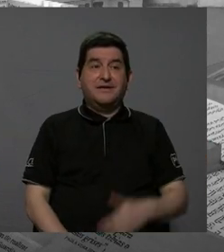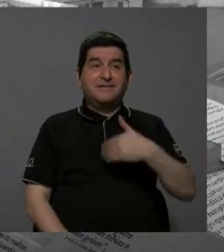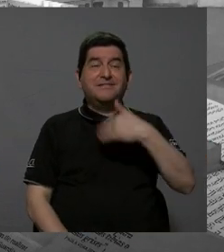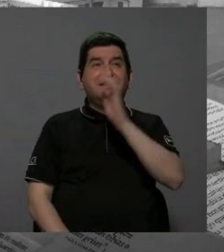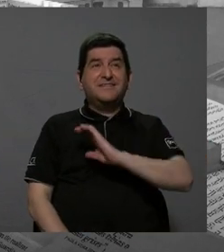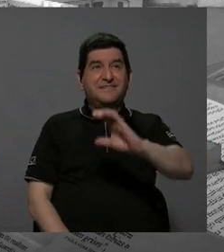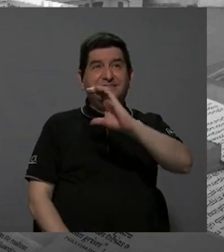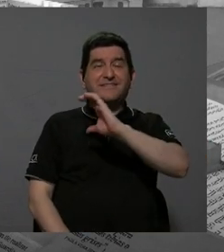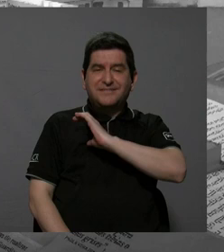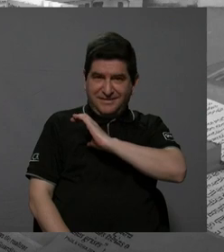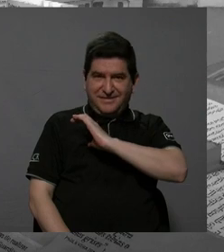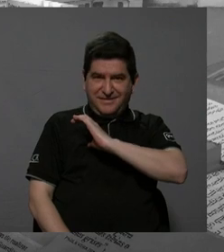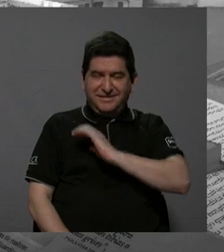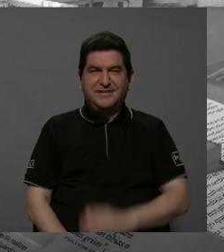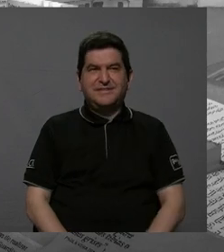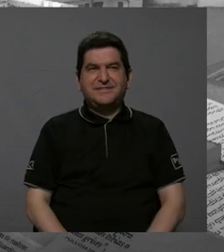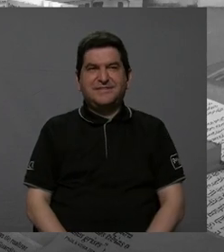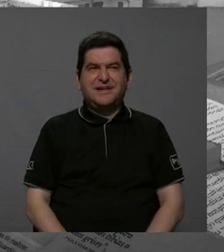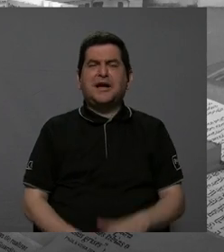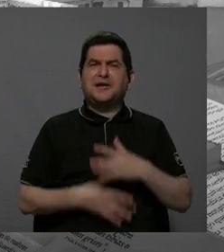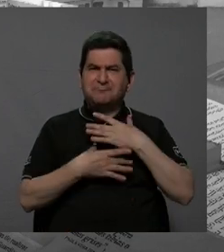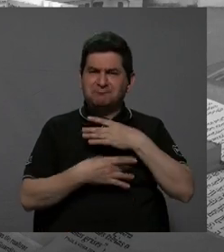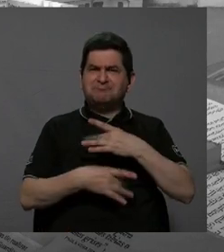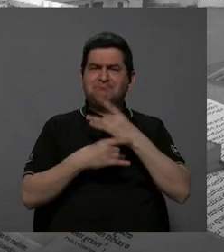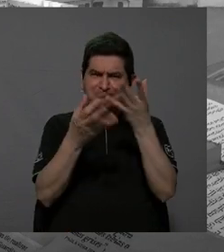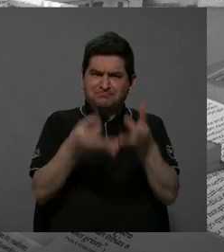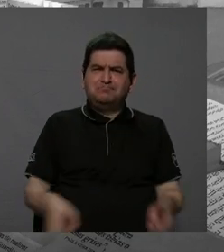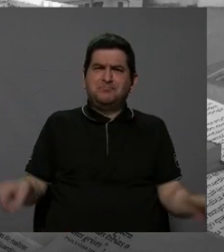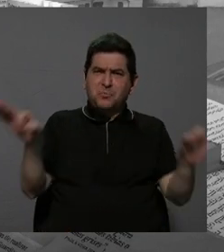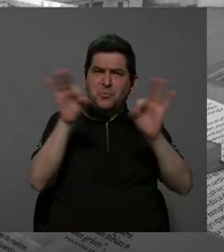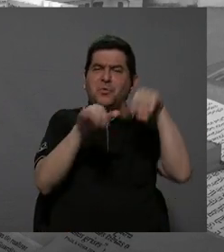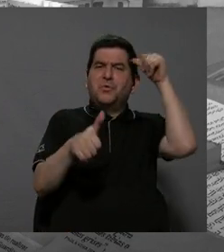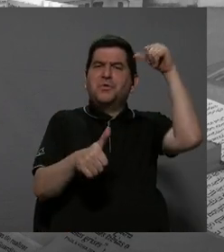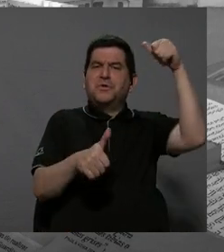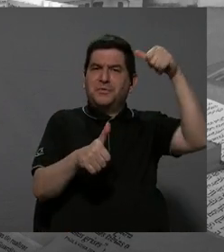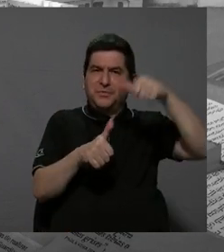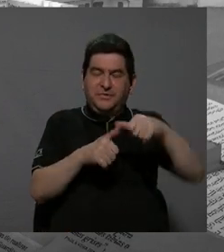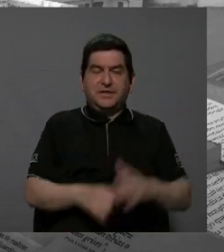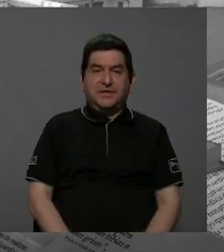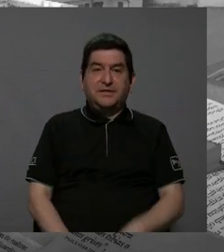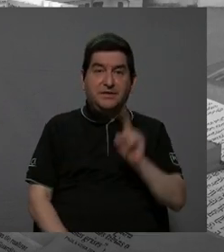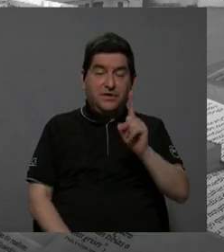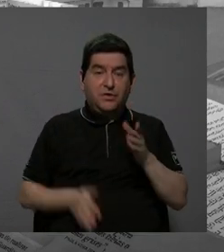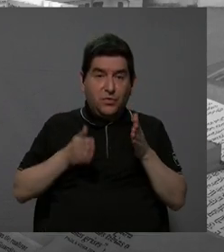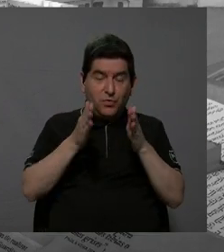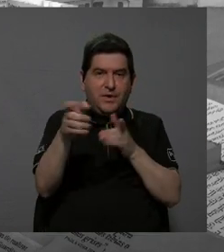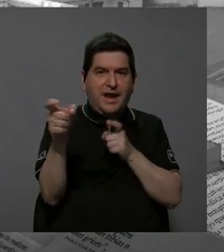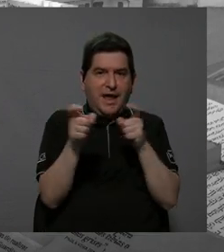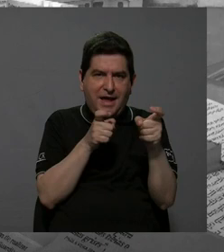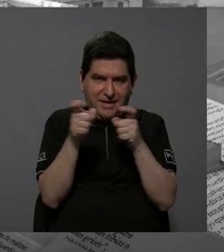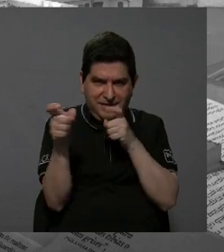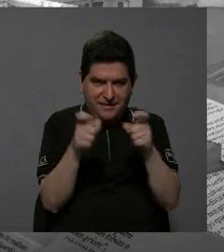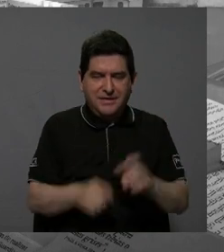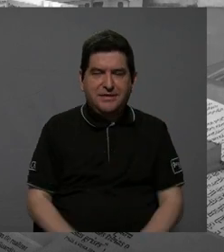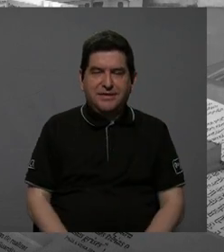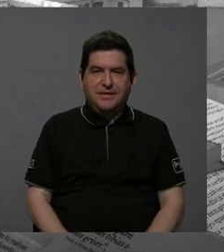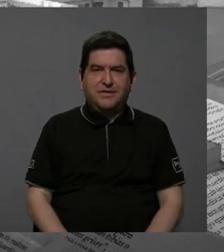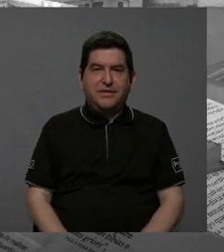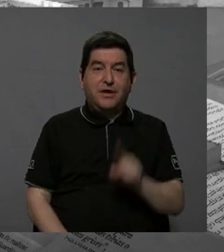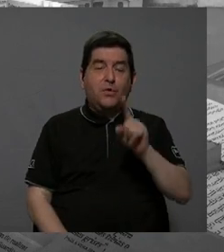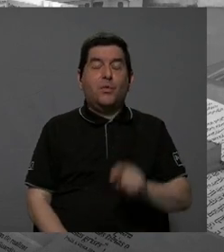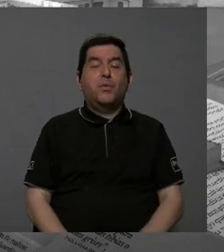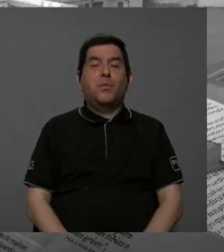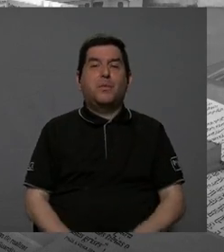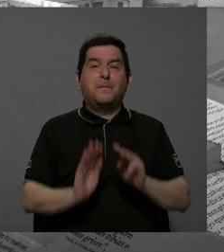una característica, digamos, interesante e importante de recordar. Es una ruta que está administrada, gestionada y dirigida bajo una